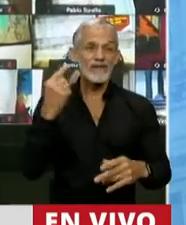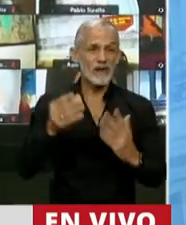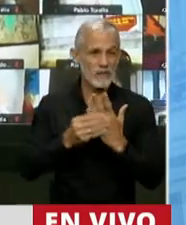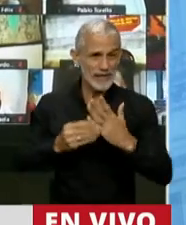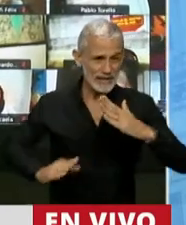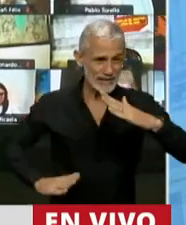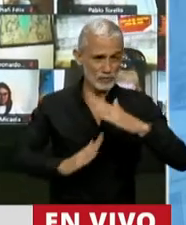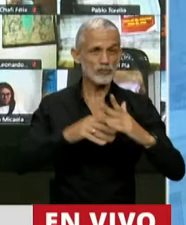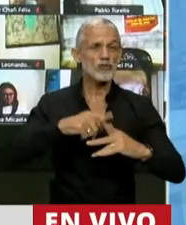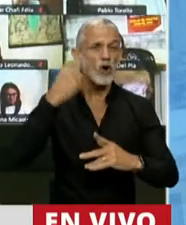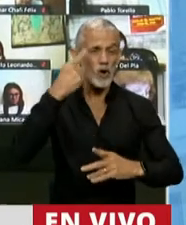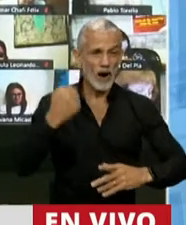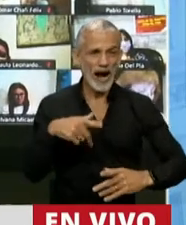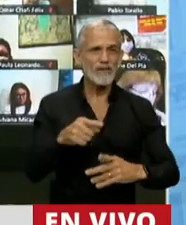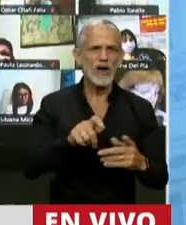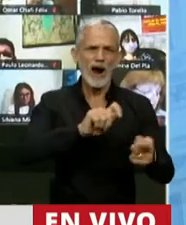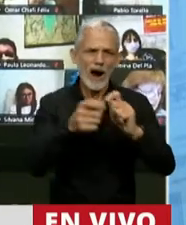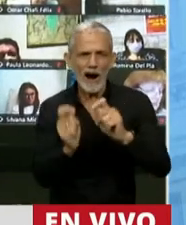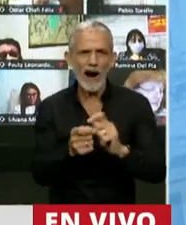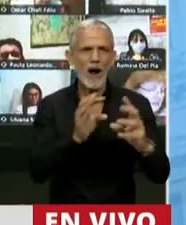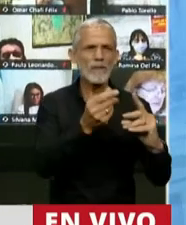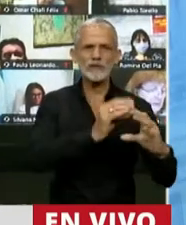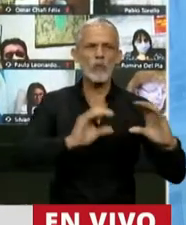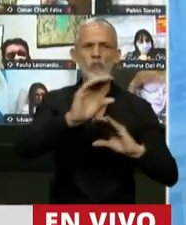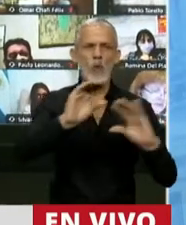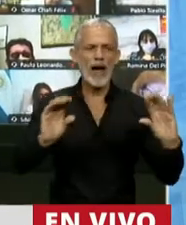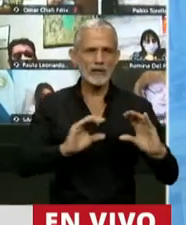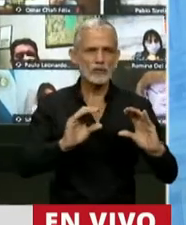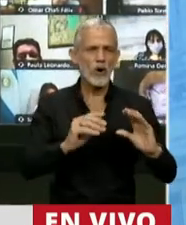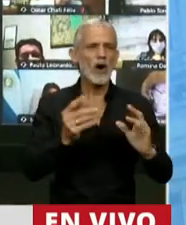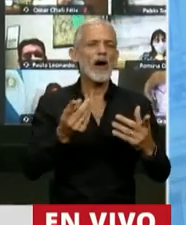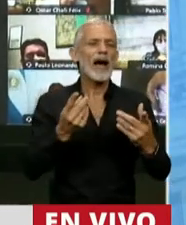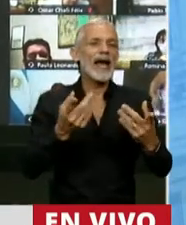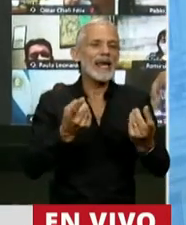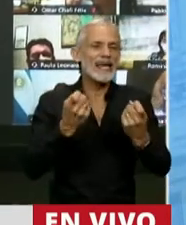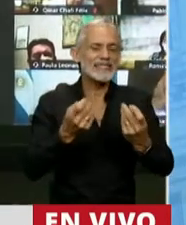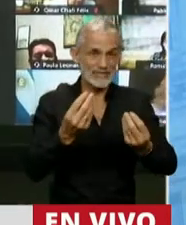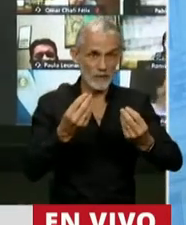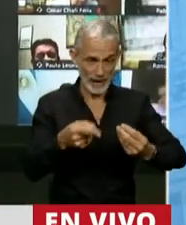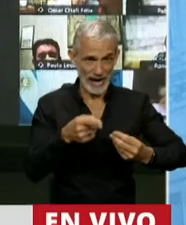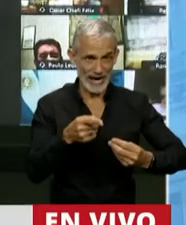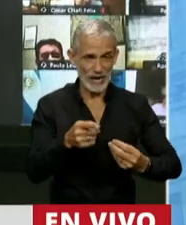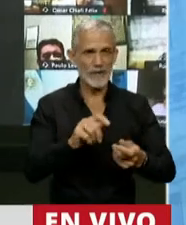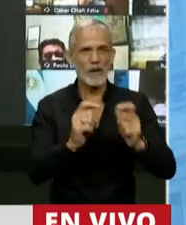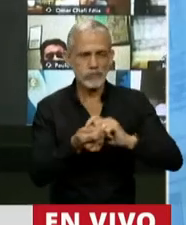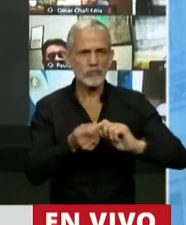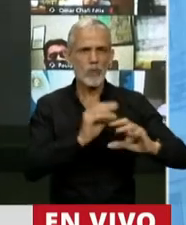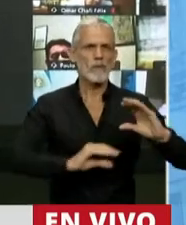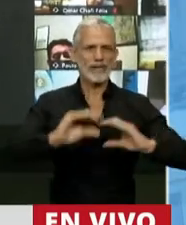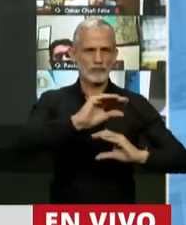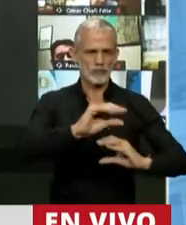Ministros efectuará las adecuaciones presupuestarias pertinentes a los efectos de la implementación del presente.